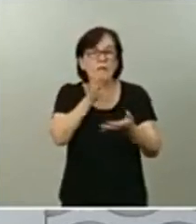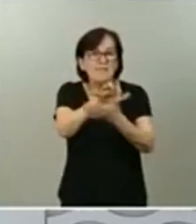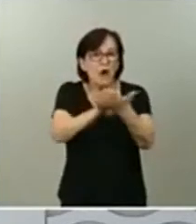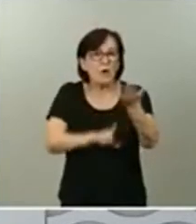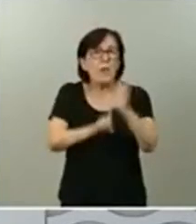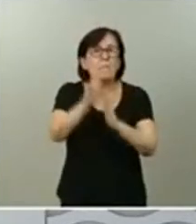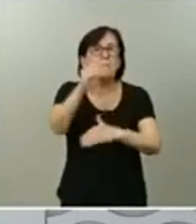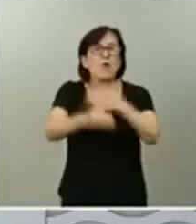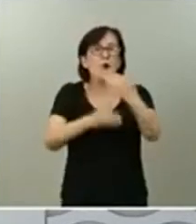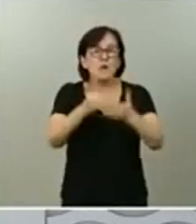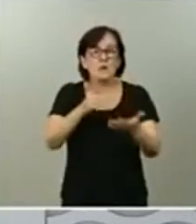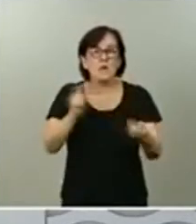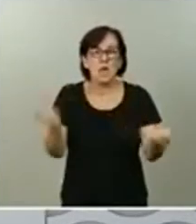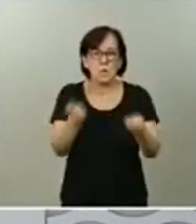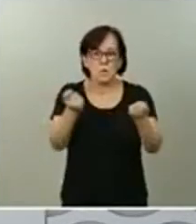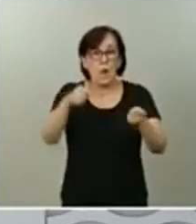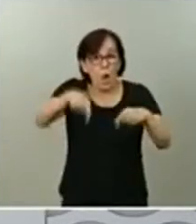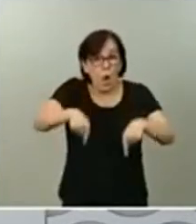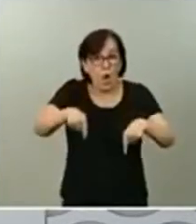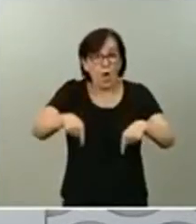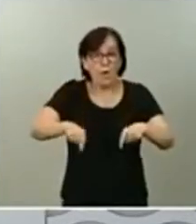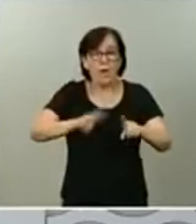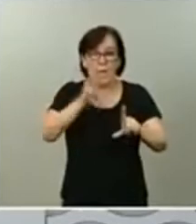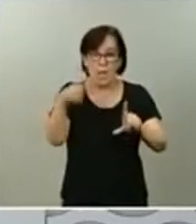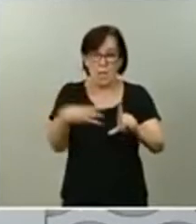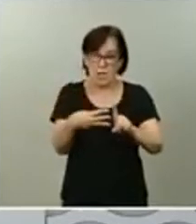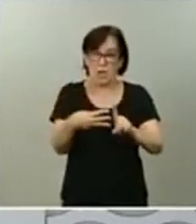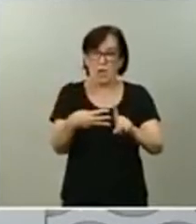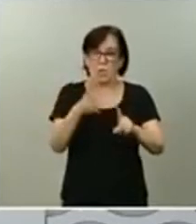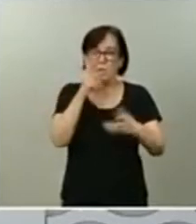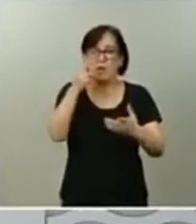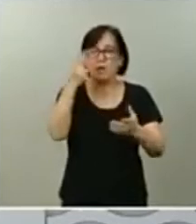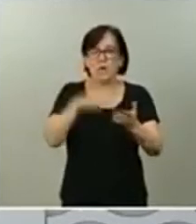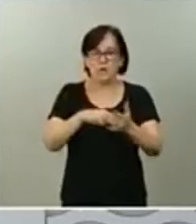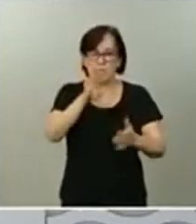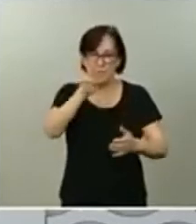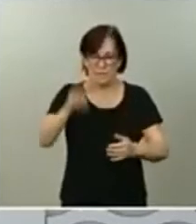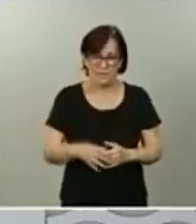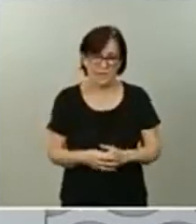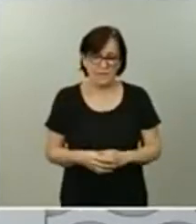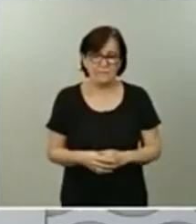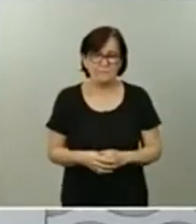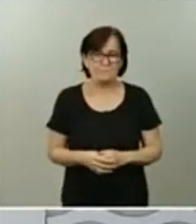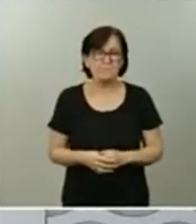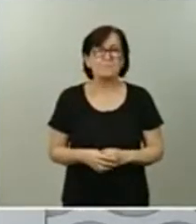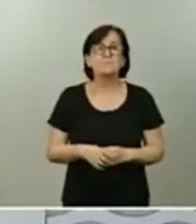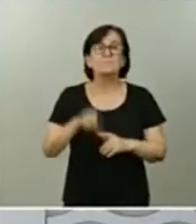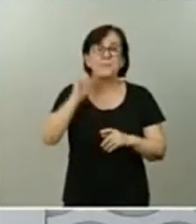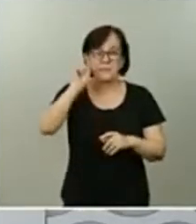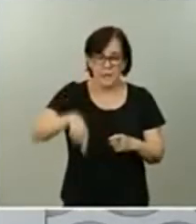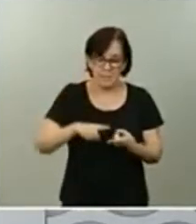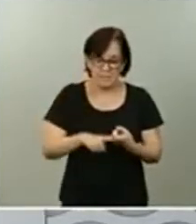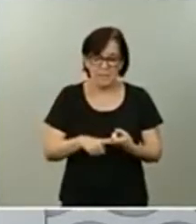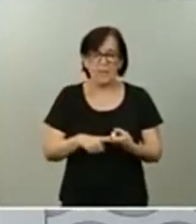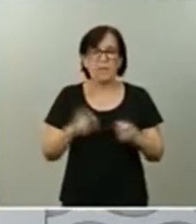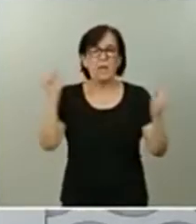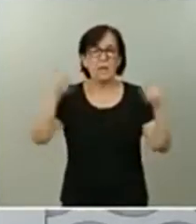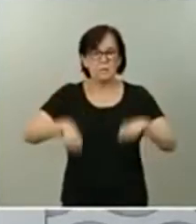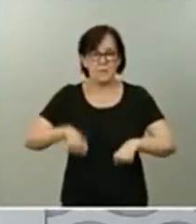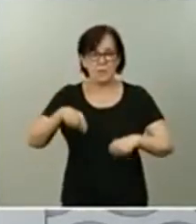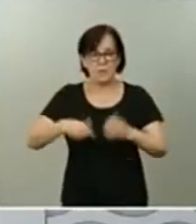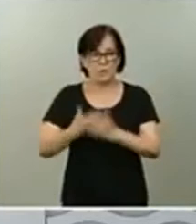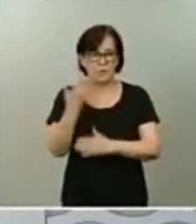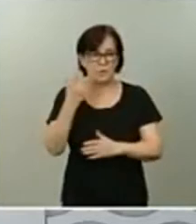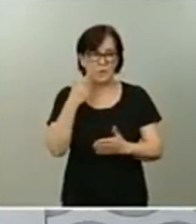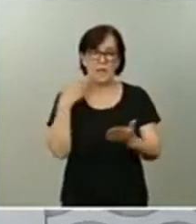publicará hoy mismo en la web de la Agenda 2030. En otro orden de cosas, también hemos aprobado esta mañana, a propuesta